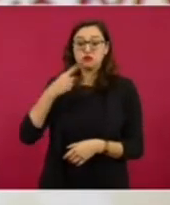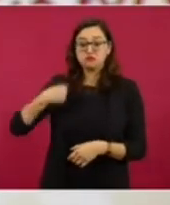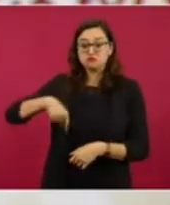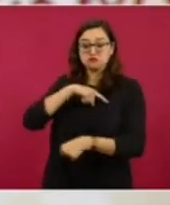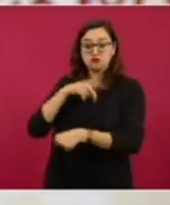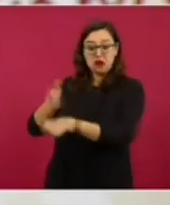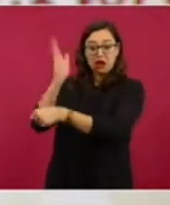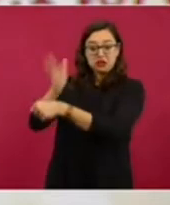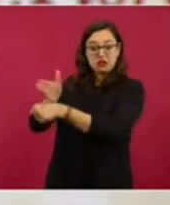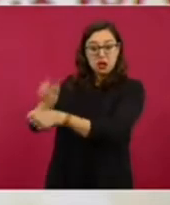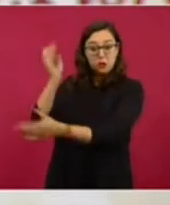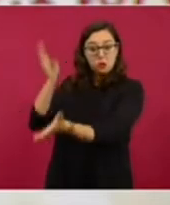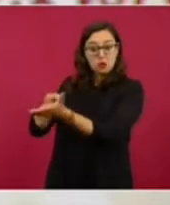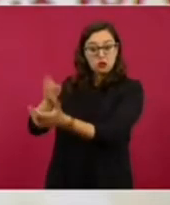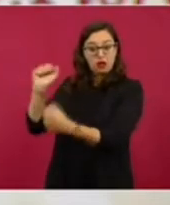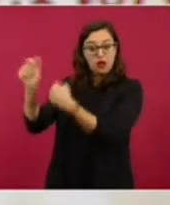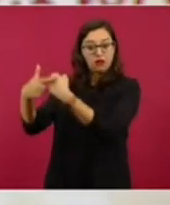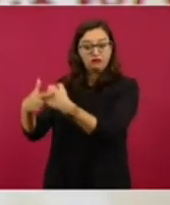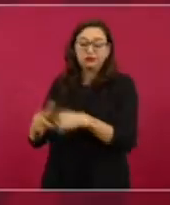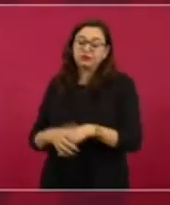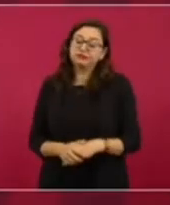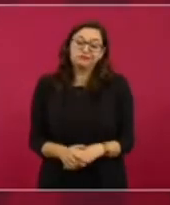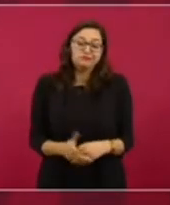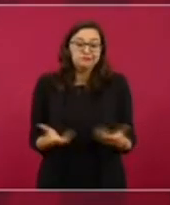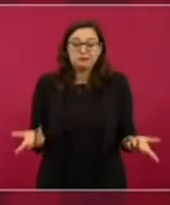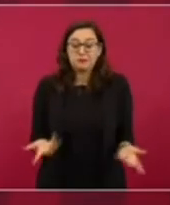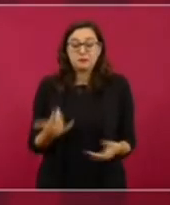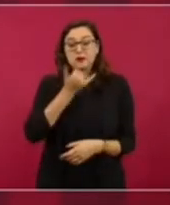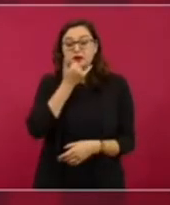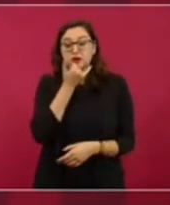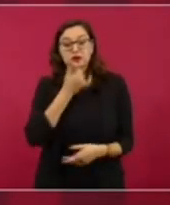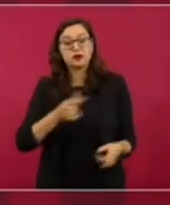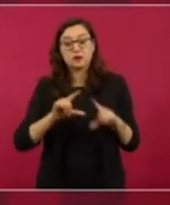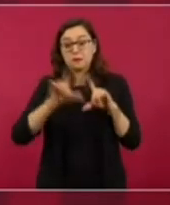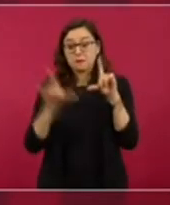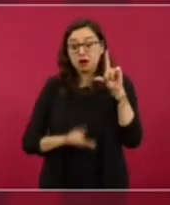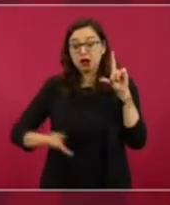nunca ha aplicado sanciones unilaterales contra otro país.